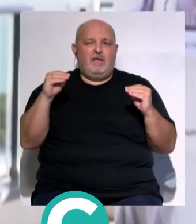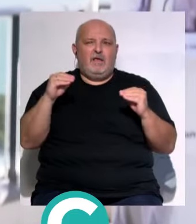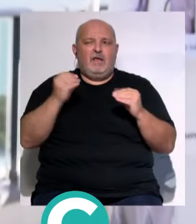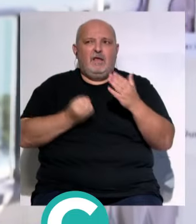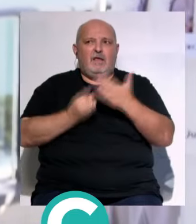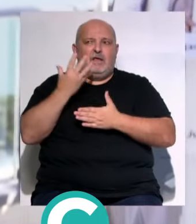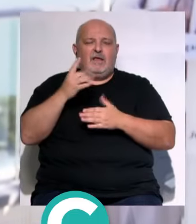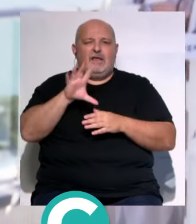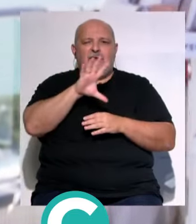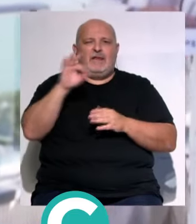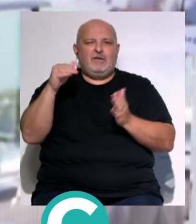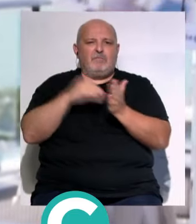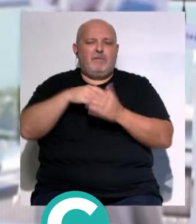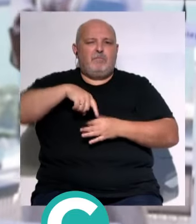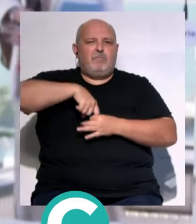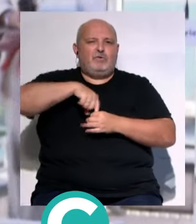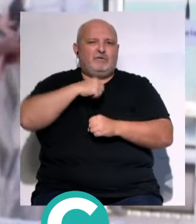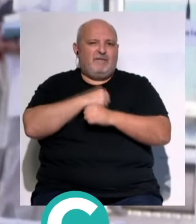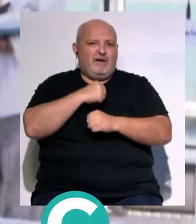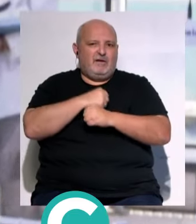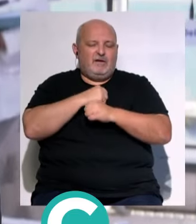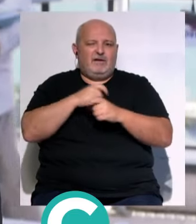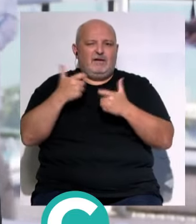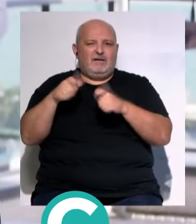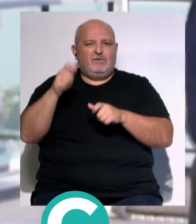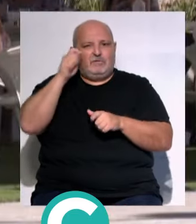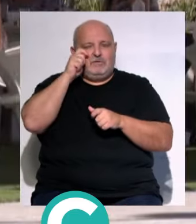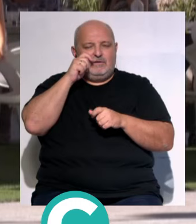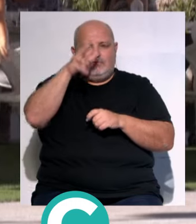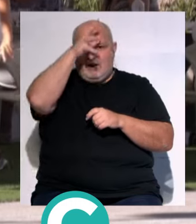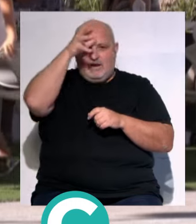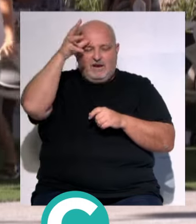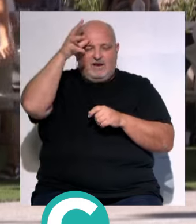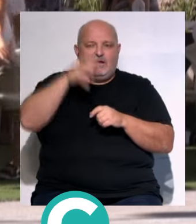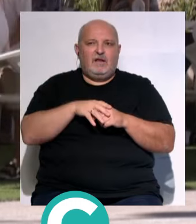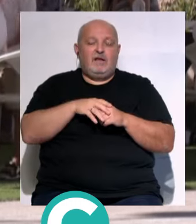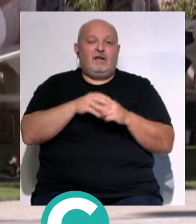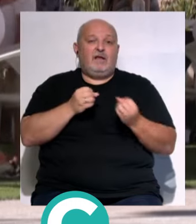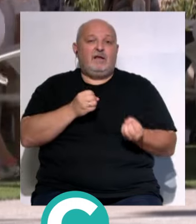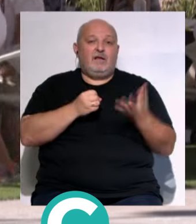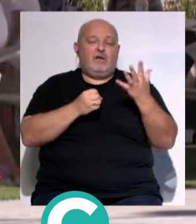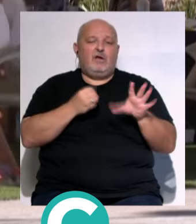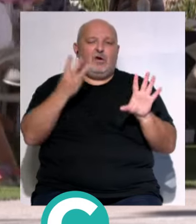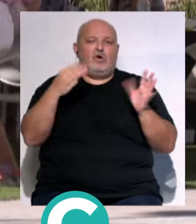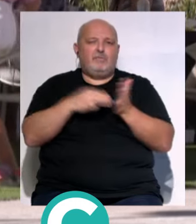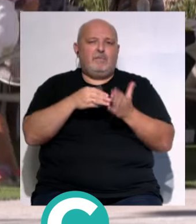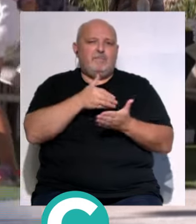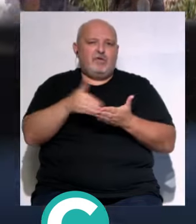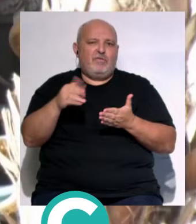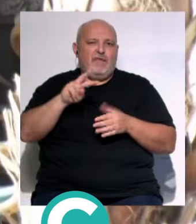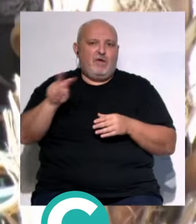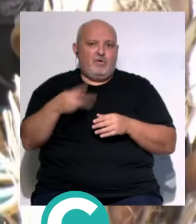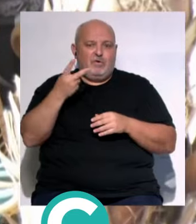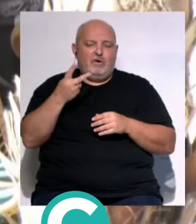generación de 500.000 puestos... ...de trabajo en el sector turístico este verano... ...con la generación de 8.000 millones de